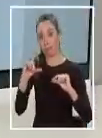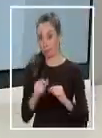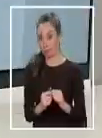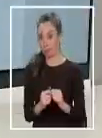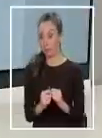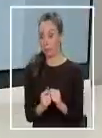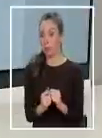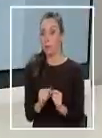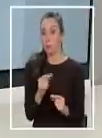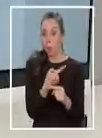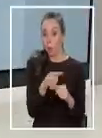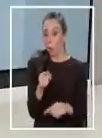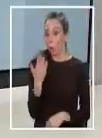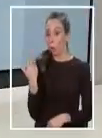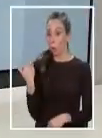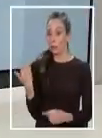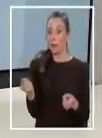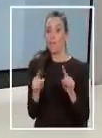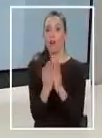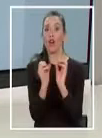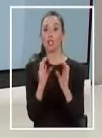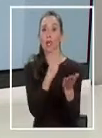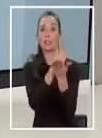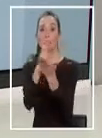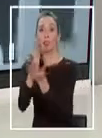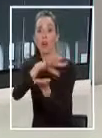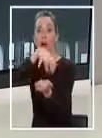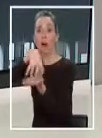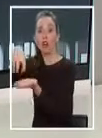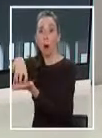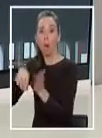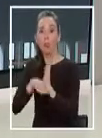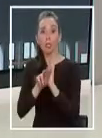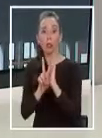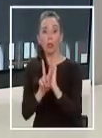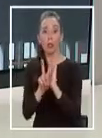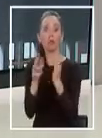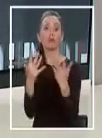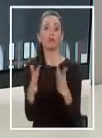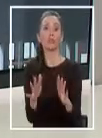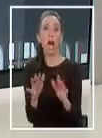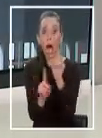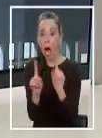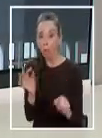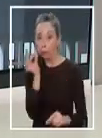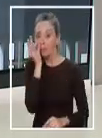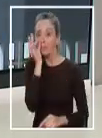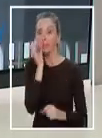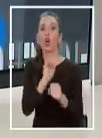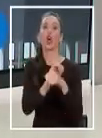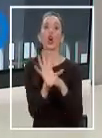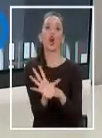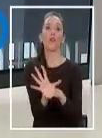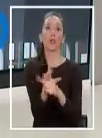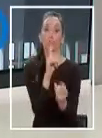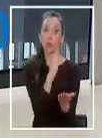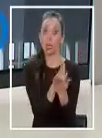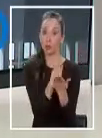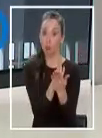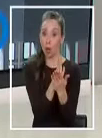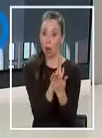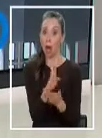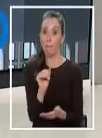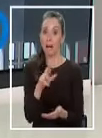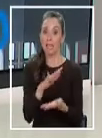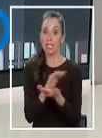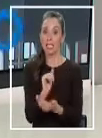Bueno, apenas pasó una semana del regreso a clases de colegios en comunas en fase 2 y ya se registraron algunos casos COVID. De hecho, en un establecimiento de